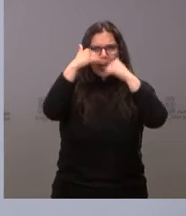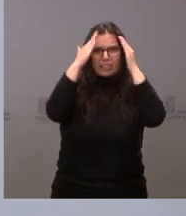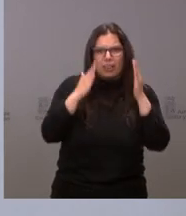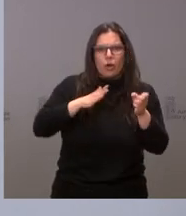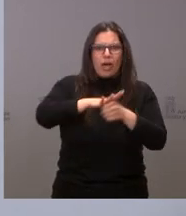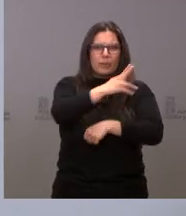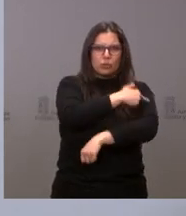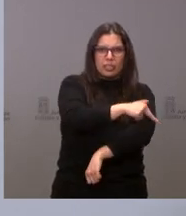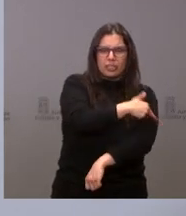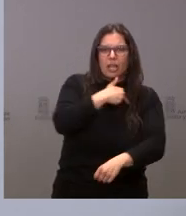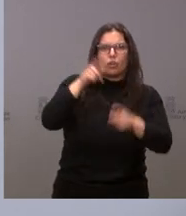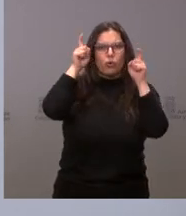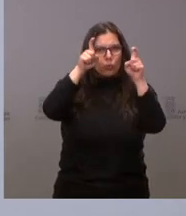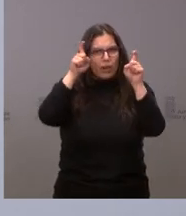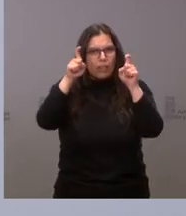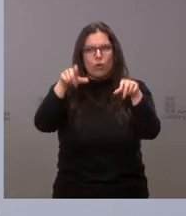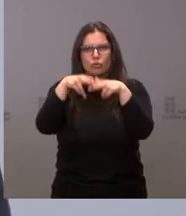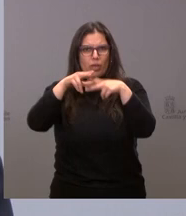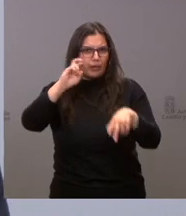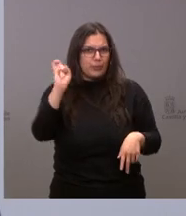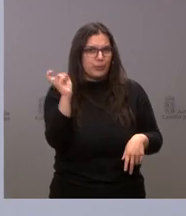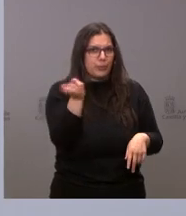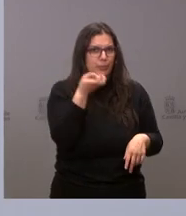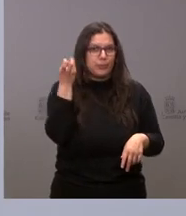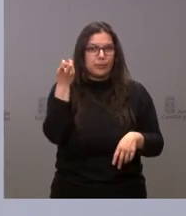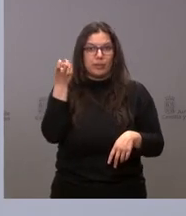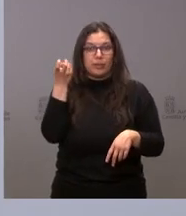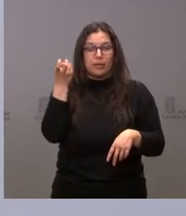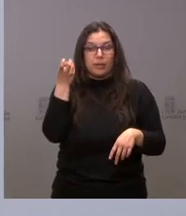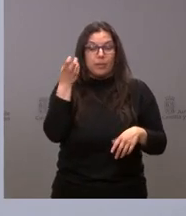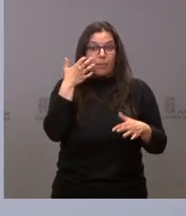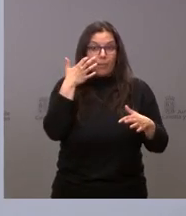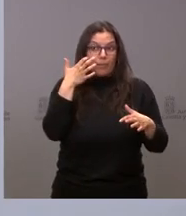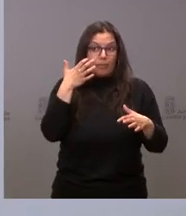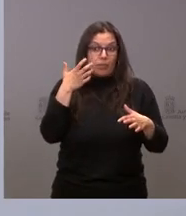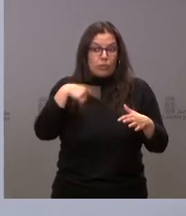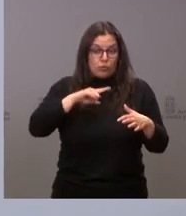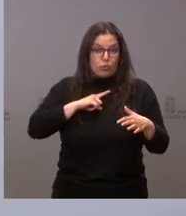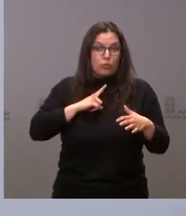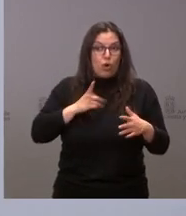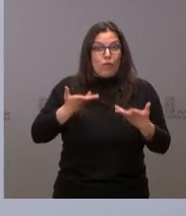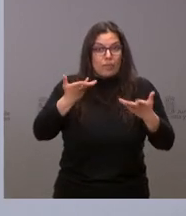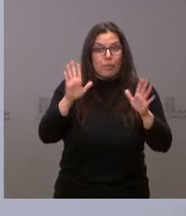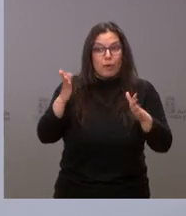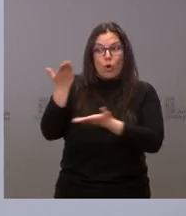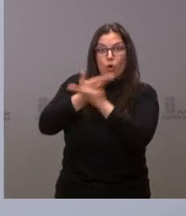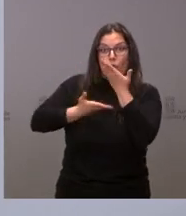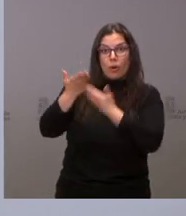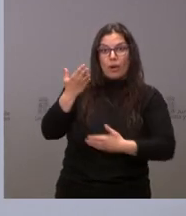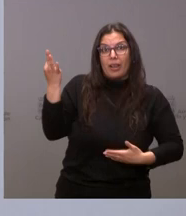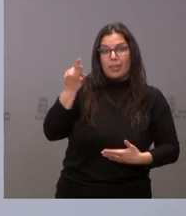ámbito sanitario, educativo, social, quien debe colaborar con nosotros, la Unión